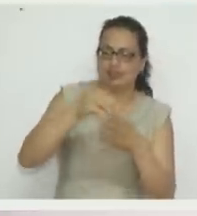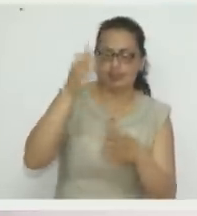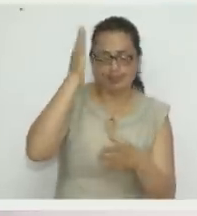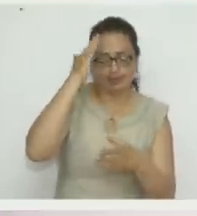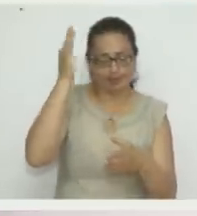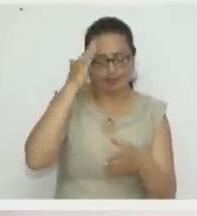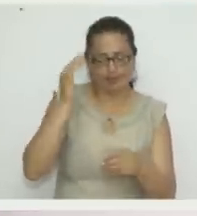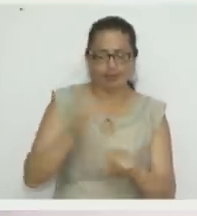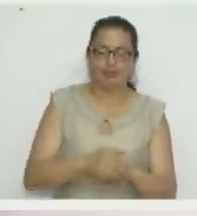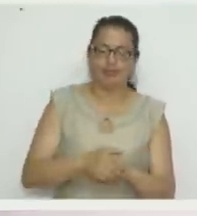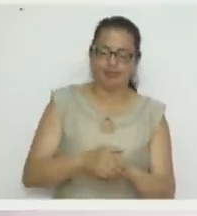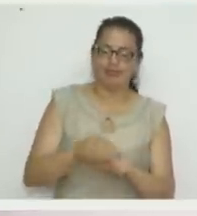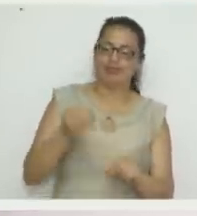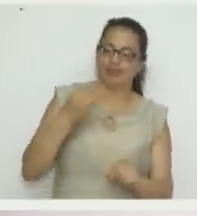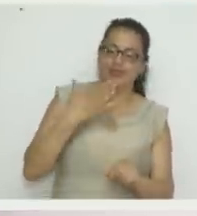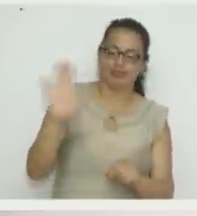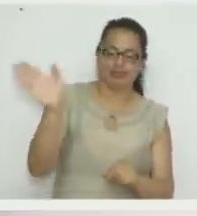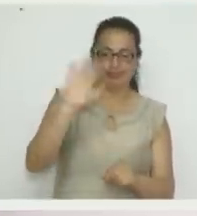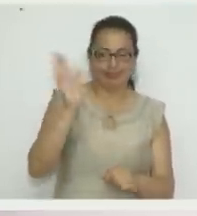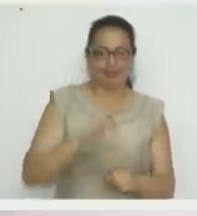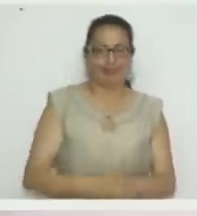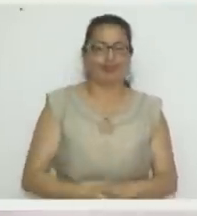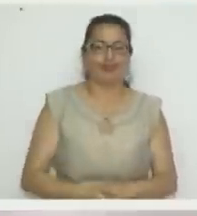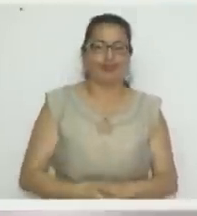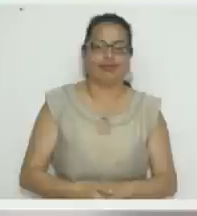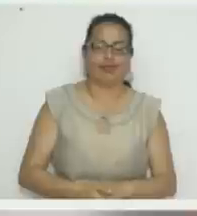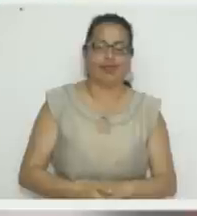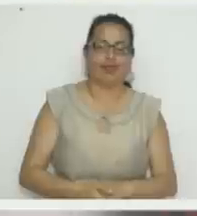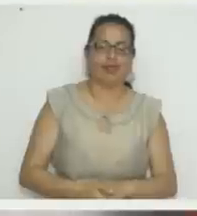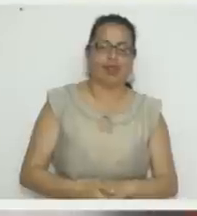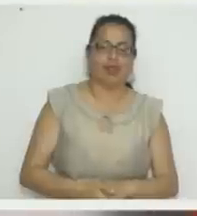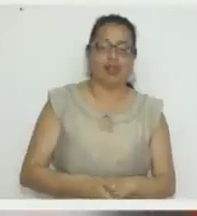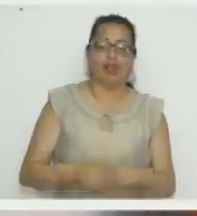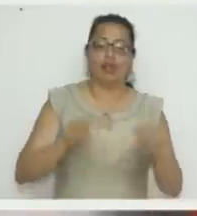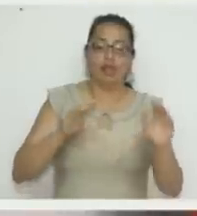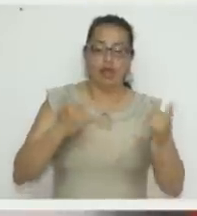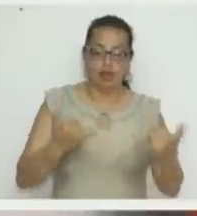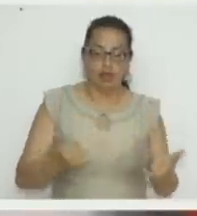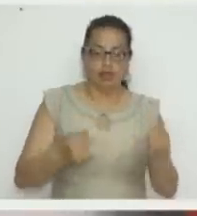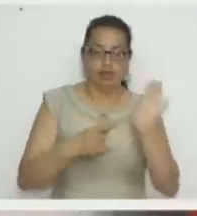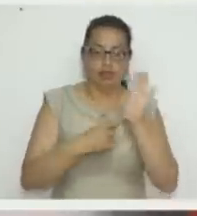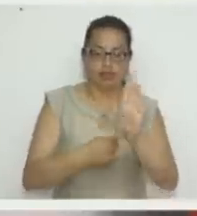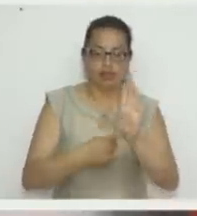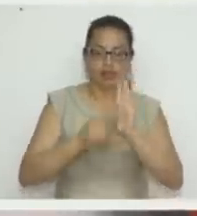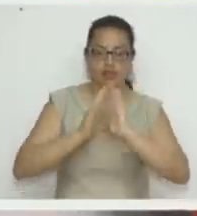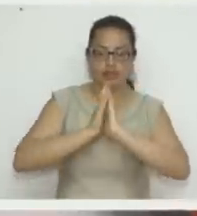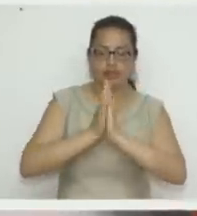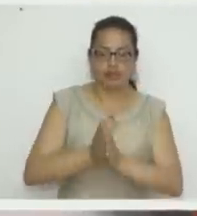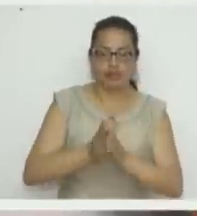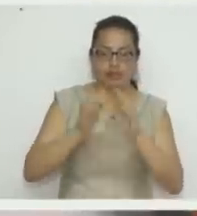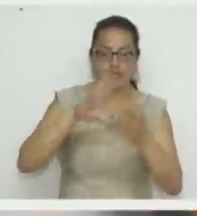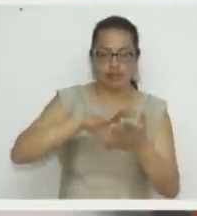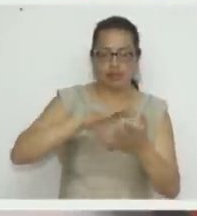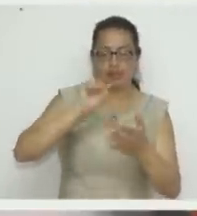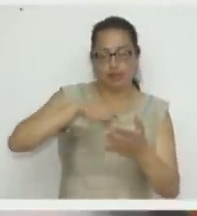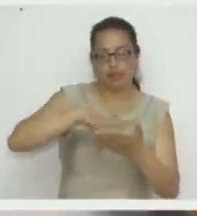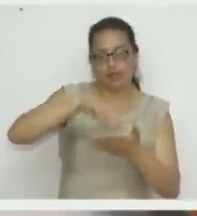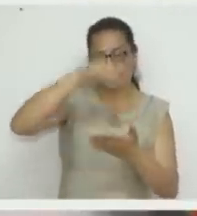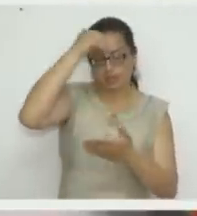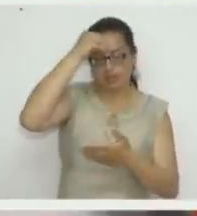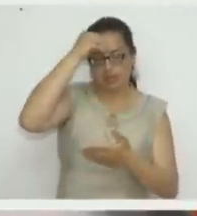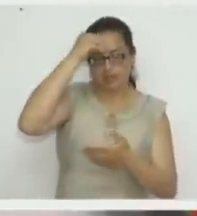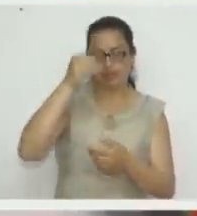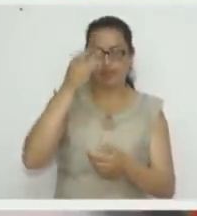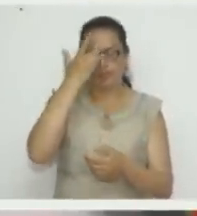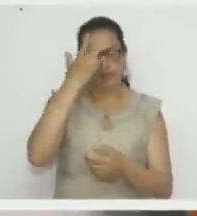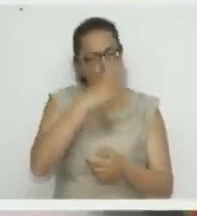muy gracias por todo. Bueno, muy amable. Adiós. Vamos a mostrarles algo navideño de lo que pueden aprender a hacer con la Profe. Profe, ¿por qué no